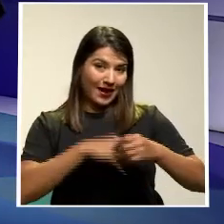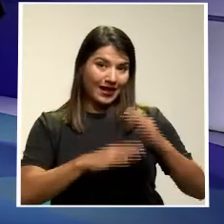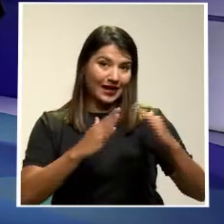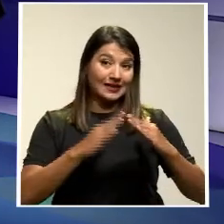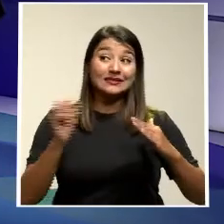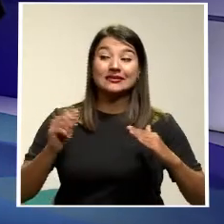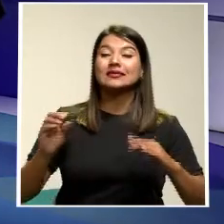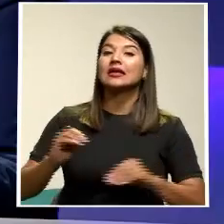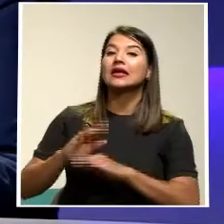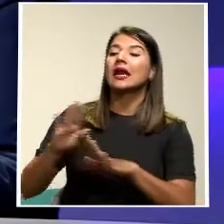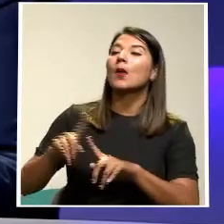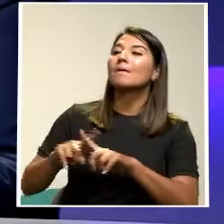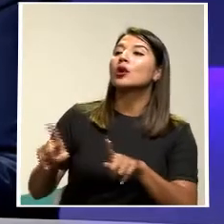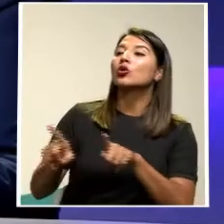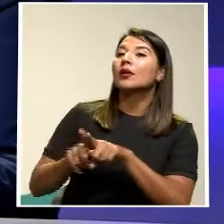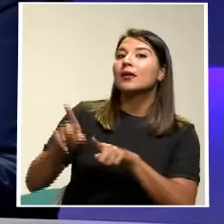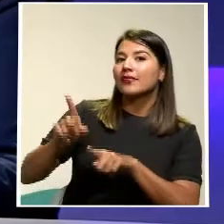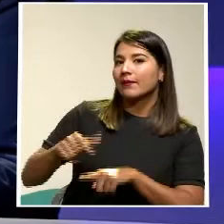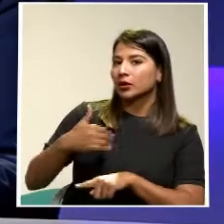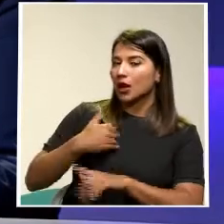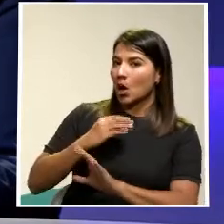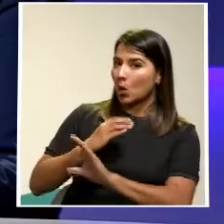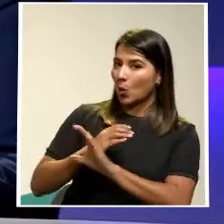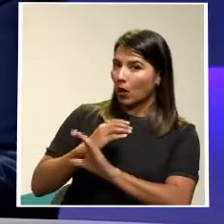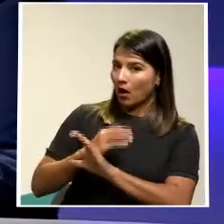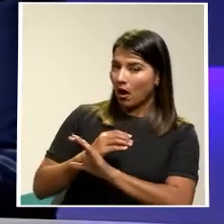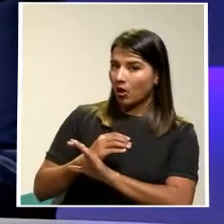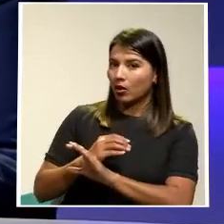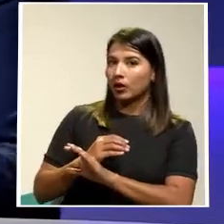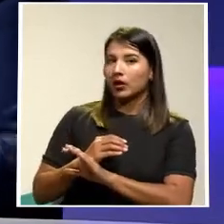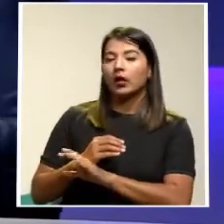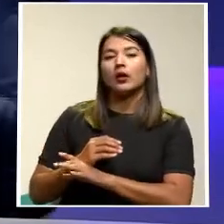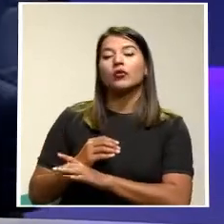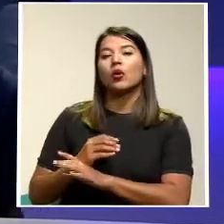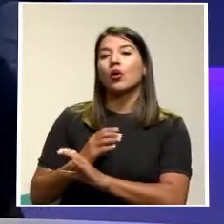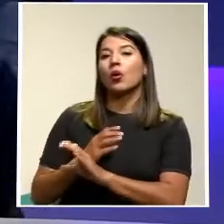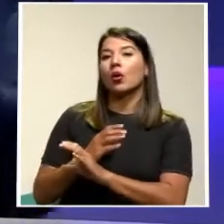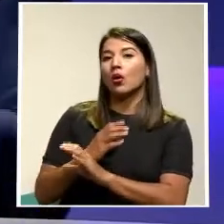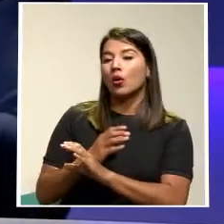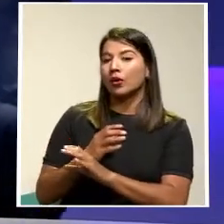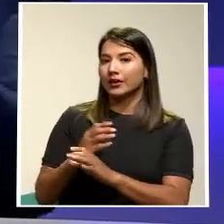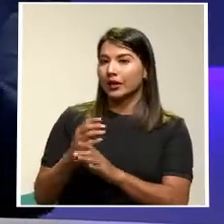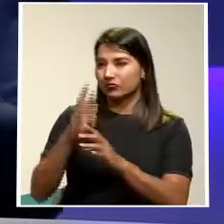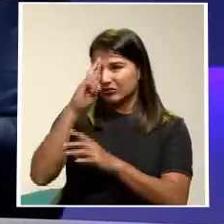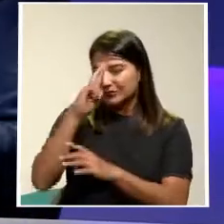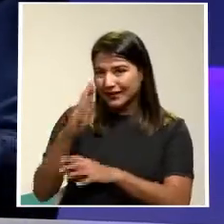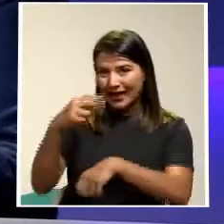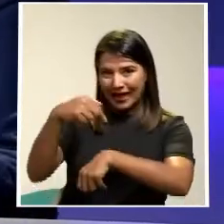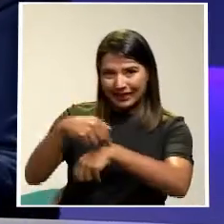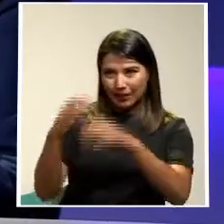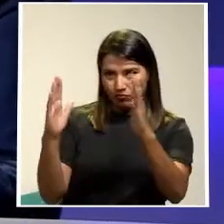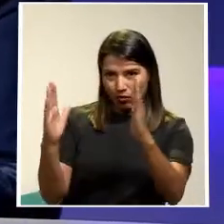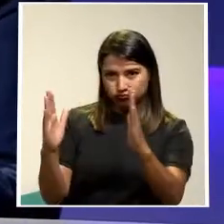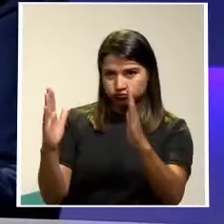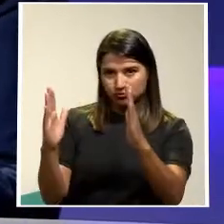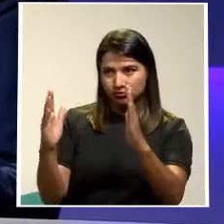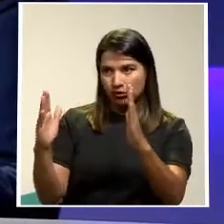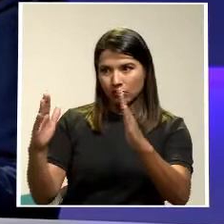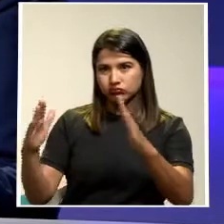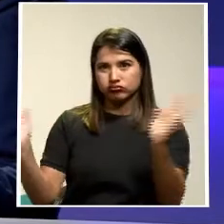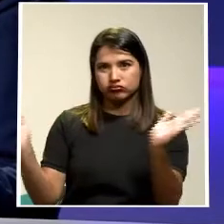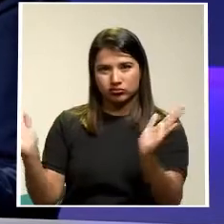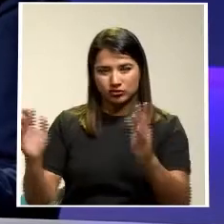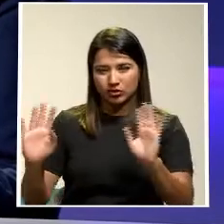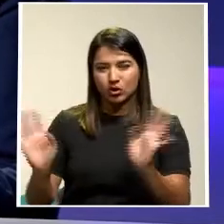Hay que tener Ese deber de cuidado De que no se pasen Las horas La conciliación familiar Como la podemos Y que no arroje